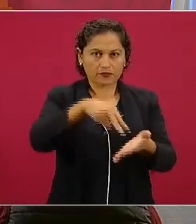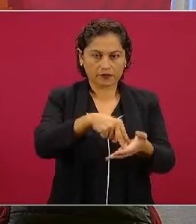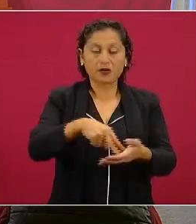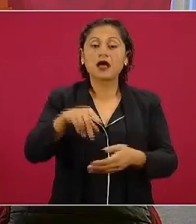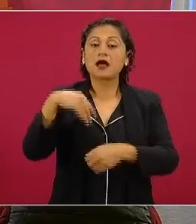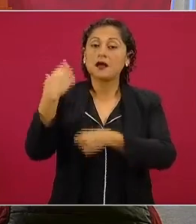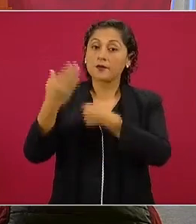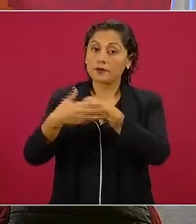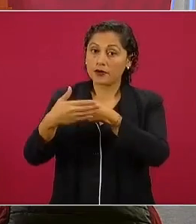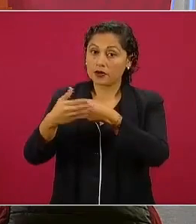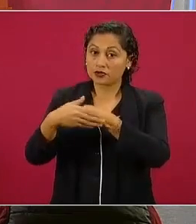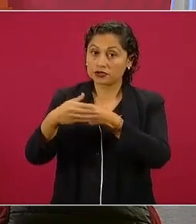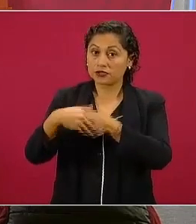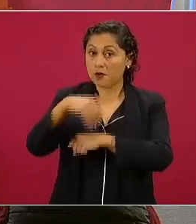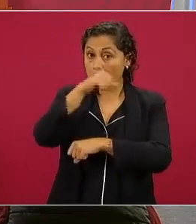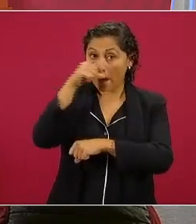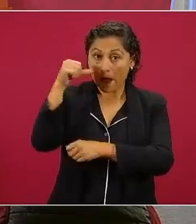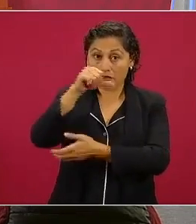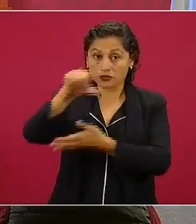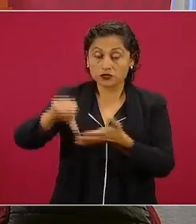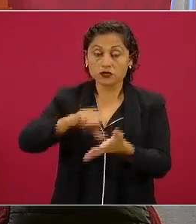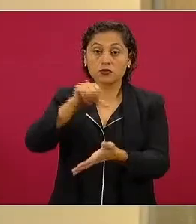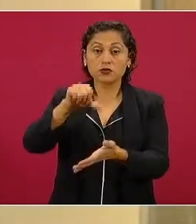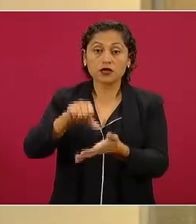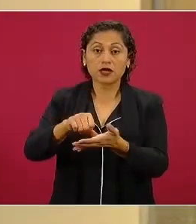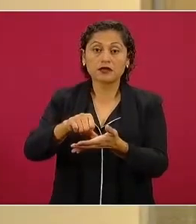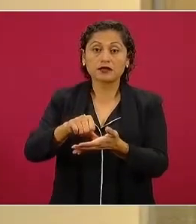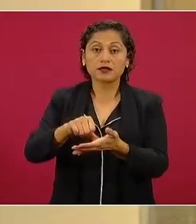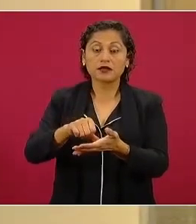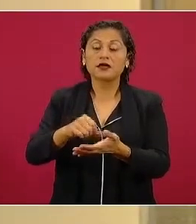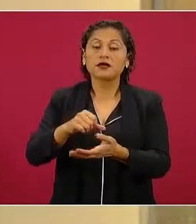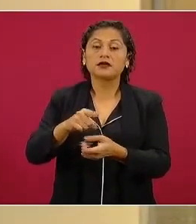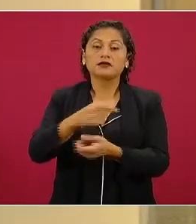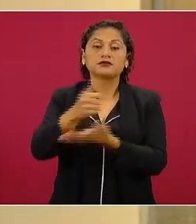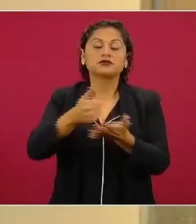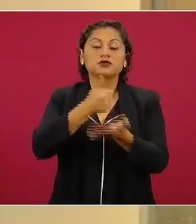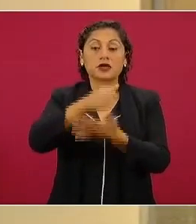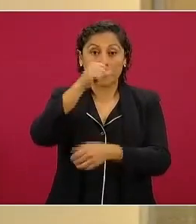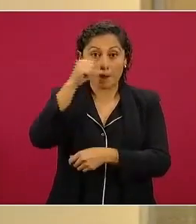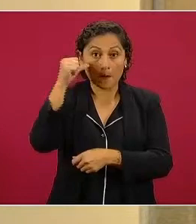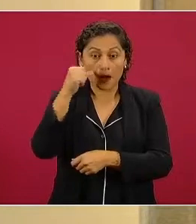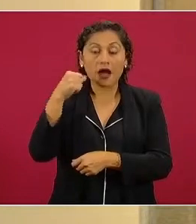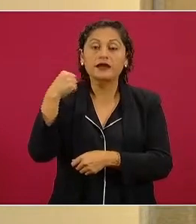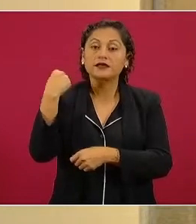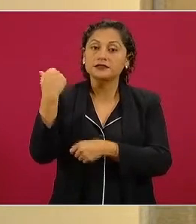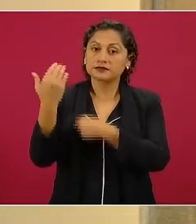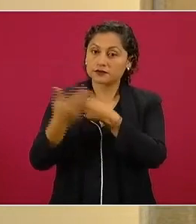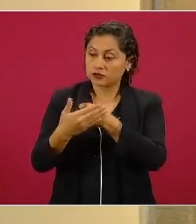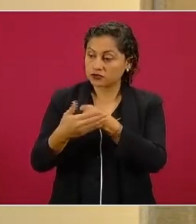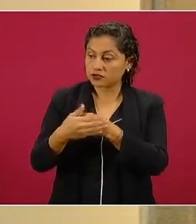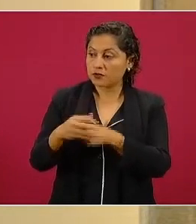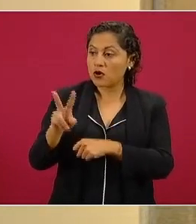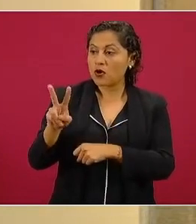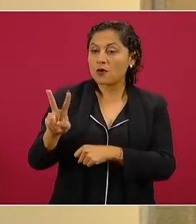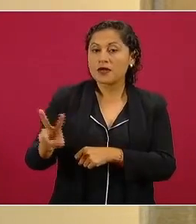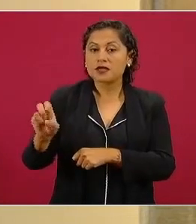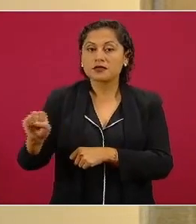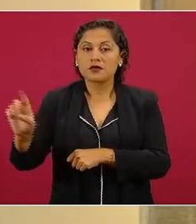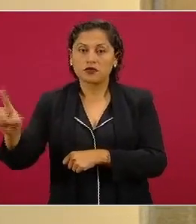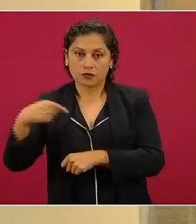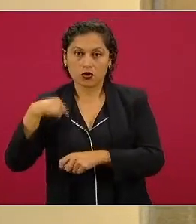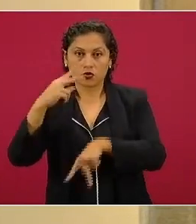es más, voy a Ciudad Juárez este fin de semana, aprovecho para informarles.